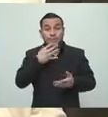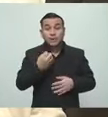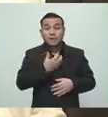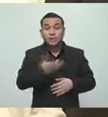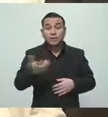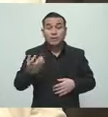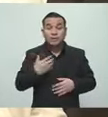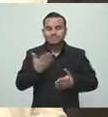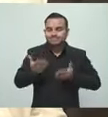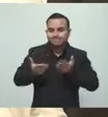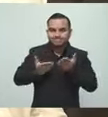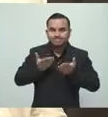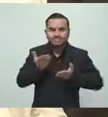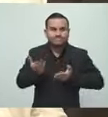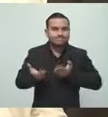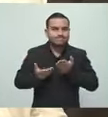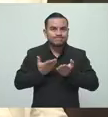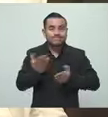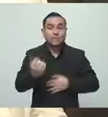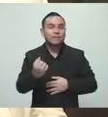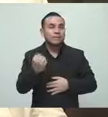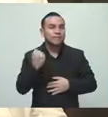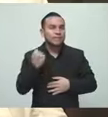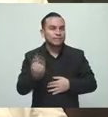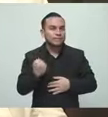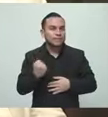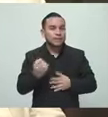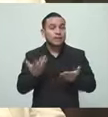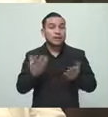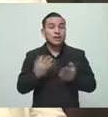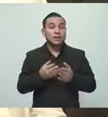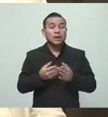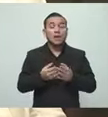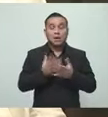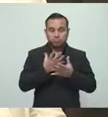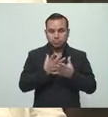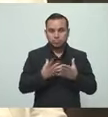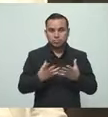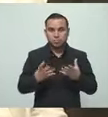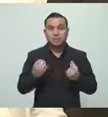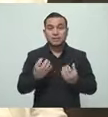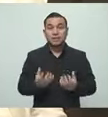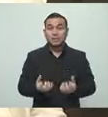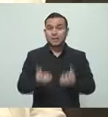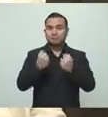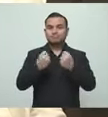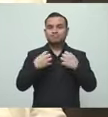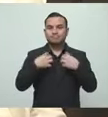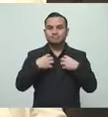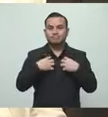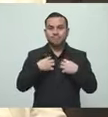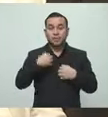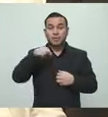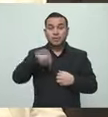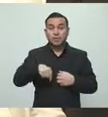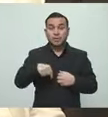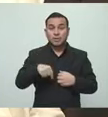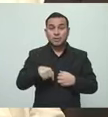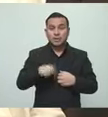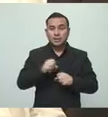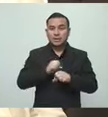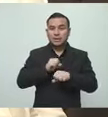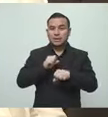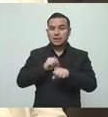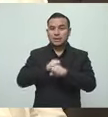atendiendo de una manera importante y recuperando muchas vidas. Este día, hace unas horas, más temprano,